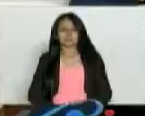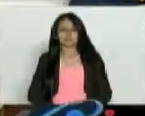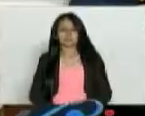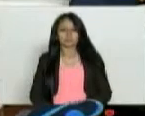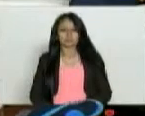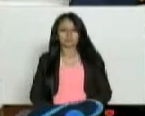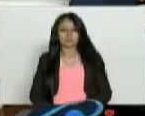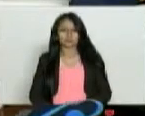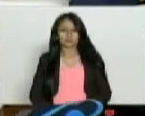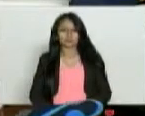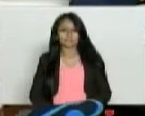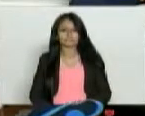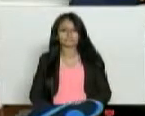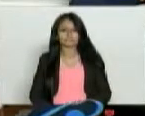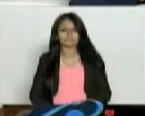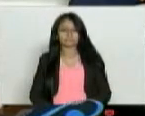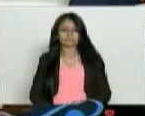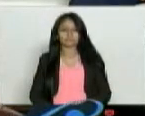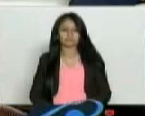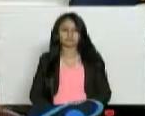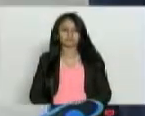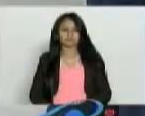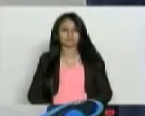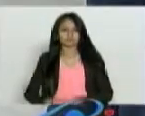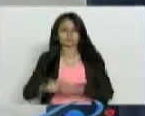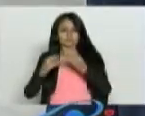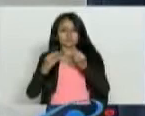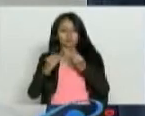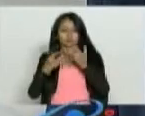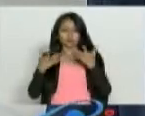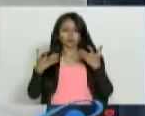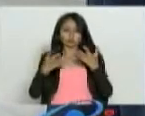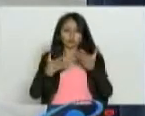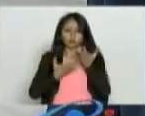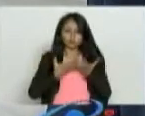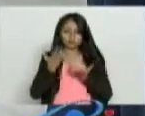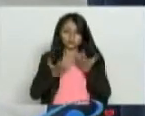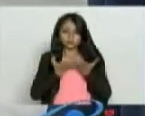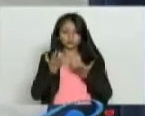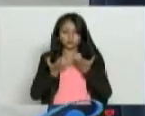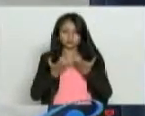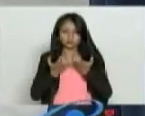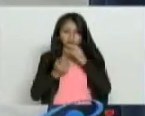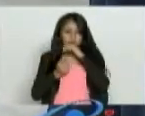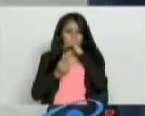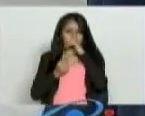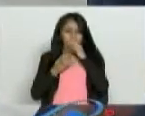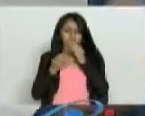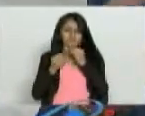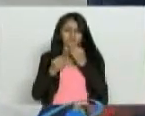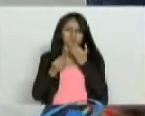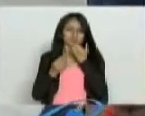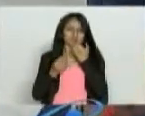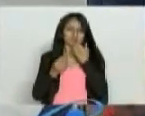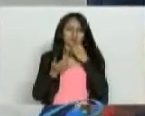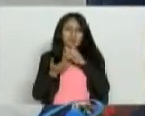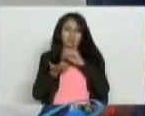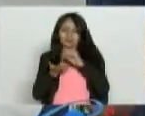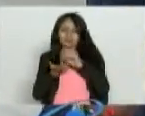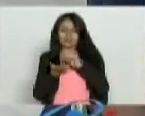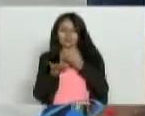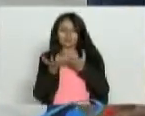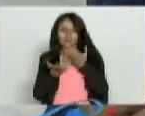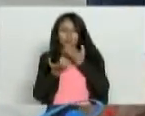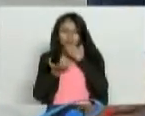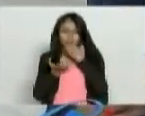pueden hacer muchas cosas de cocina con ajonjolí. No solamente la leche de ajonjolí, así suasarlo un poquito le